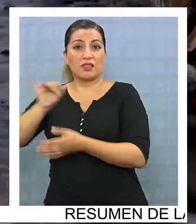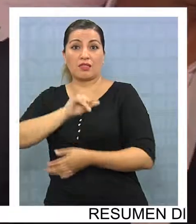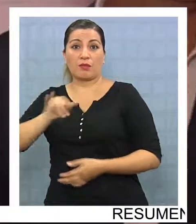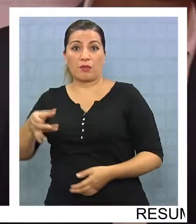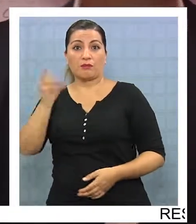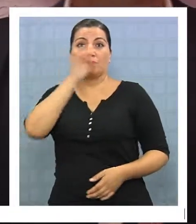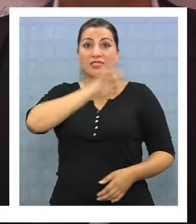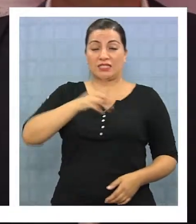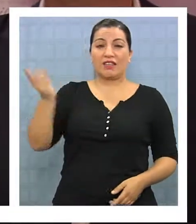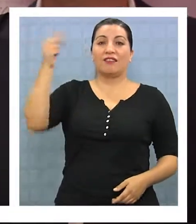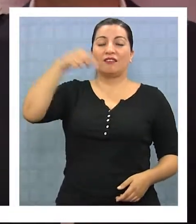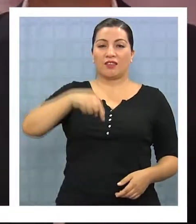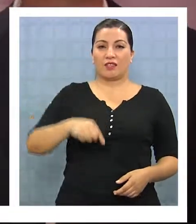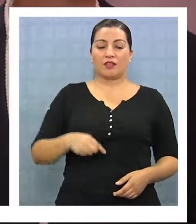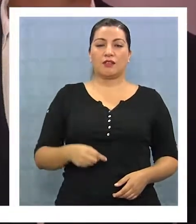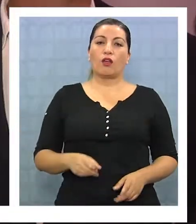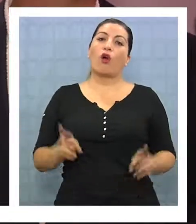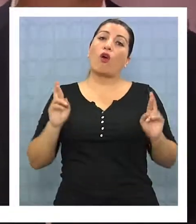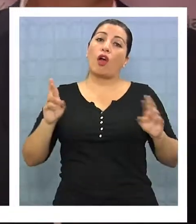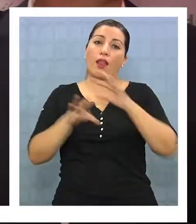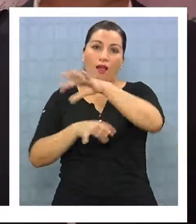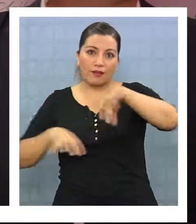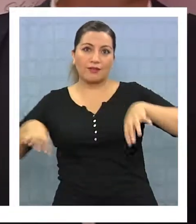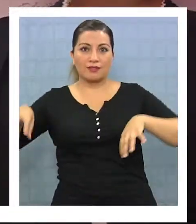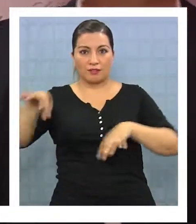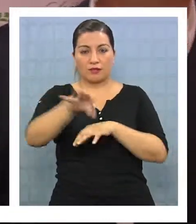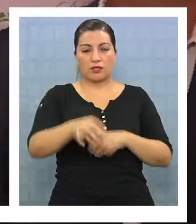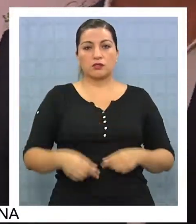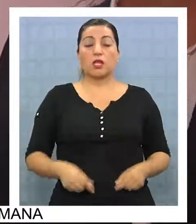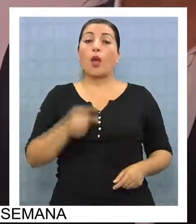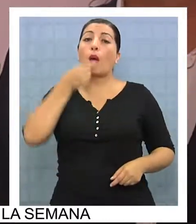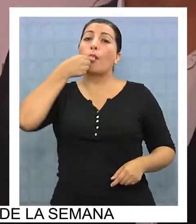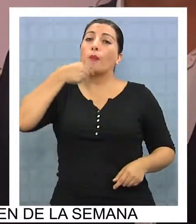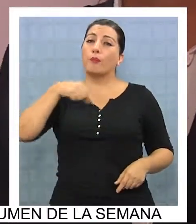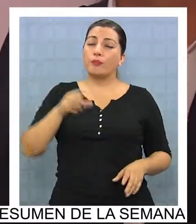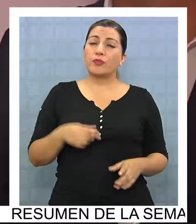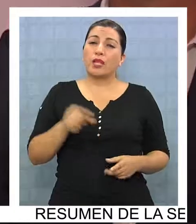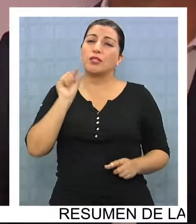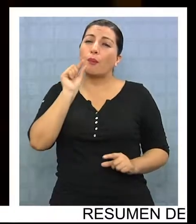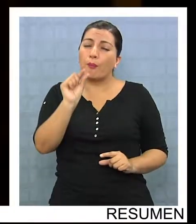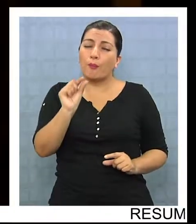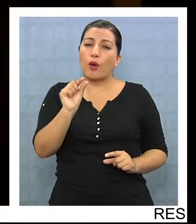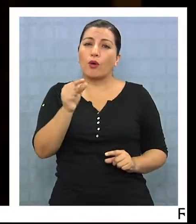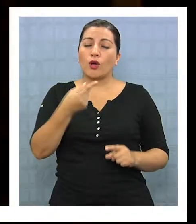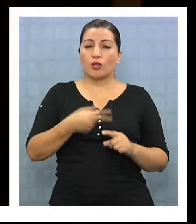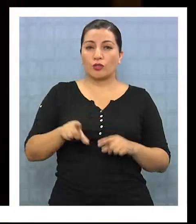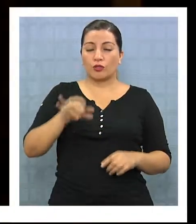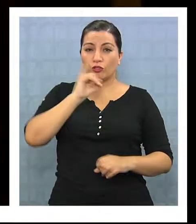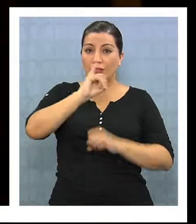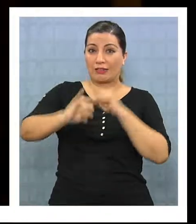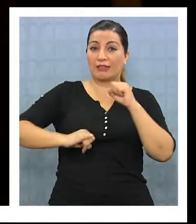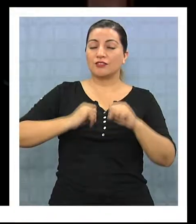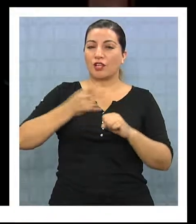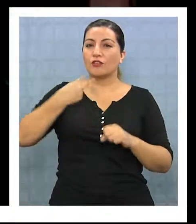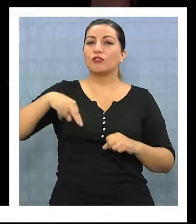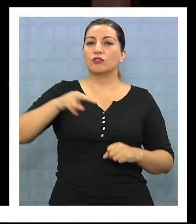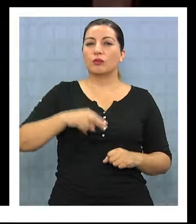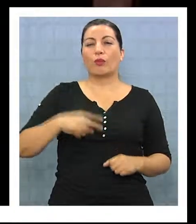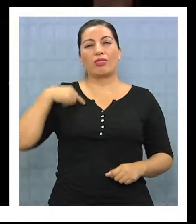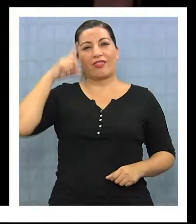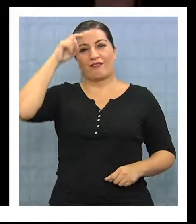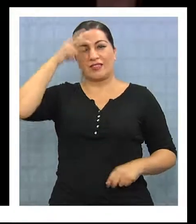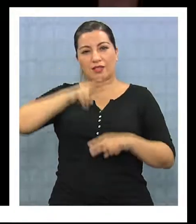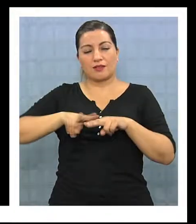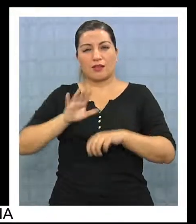sea así, sea al revés. Y nada, estamos de a poco saliendo al extranjero, que cuesta mucho hacer películas. Y a pesar de lo difícil que es